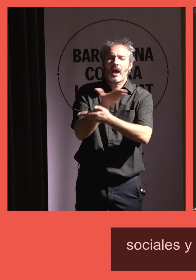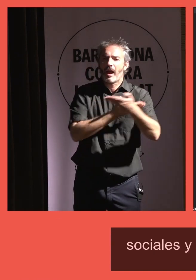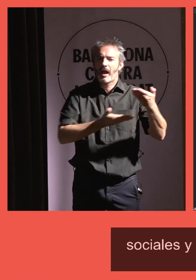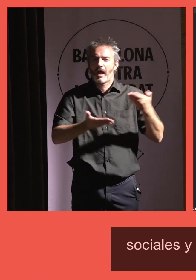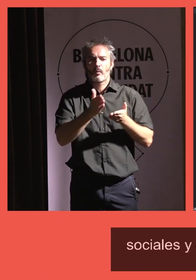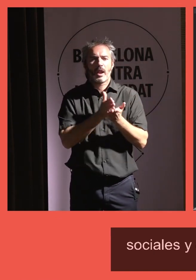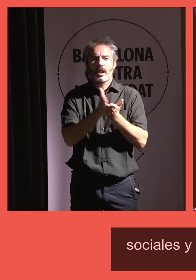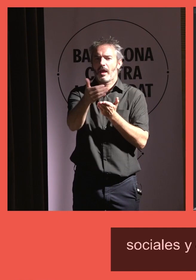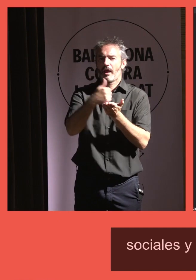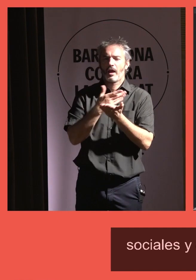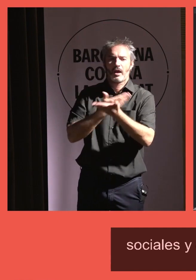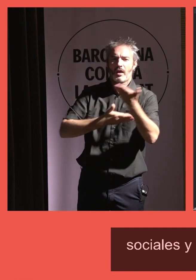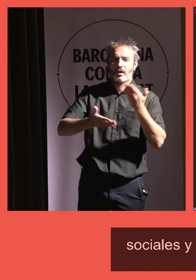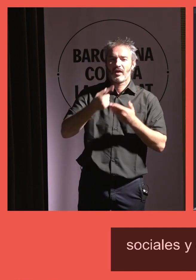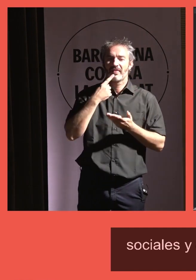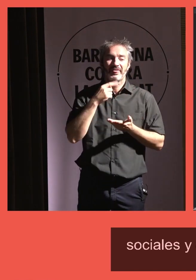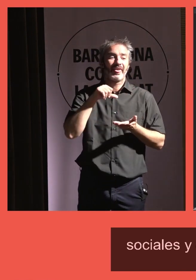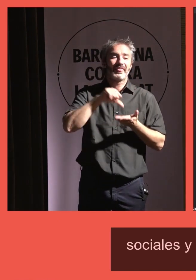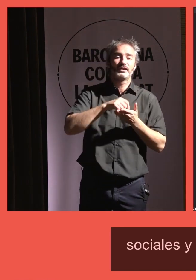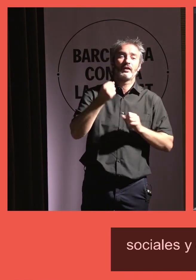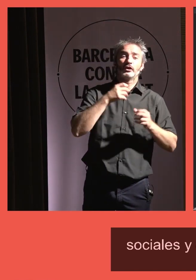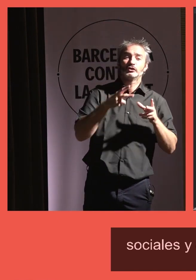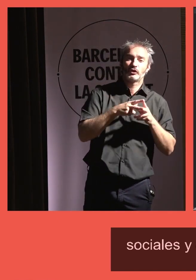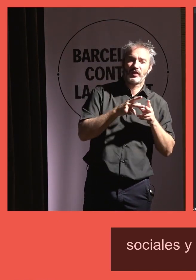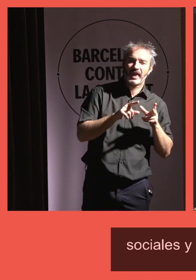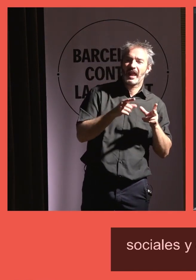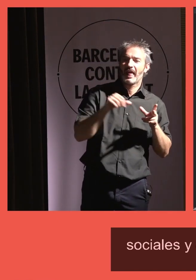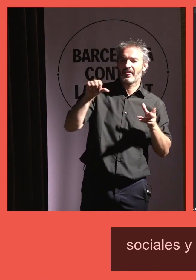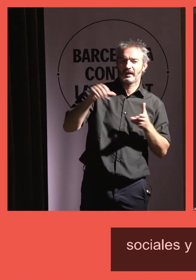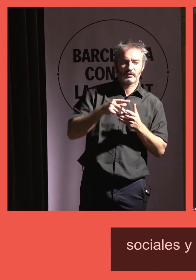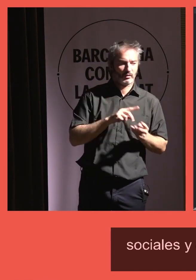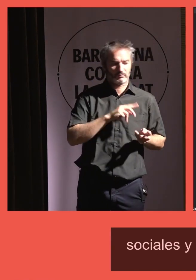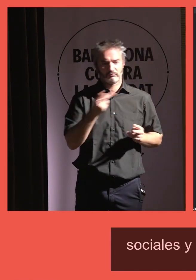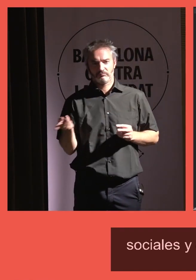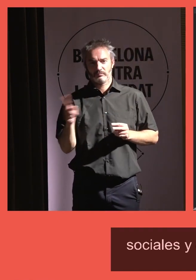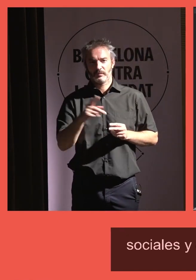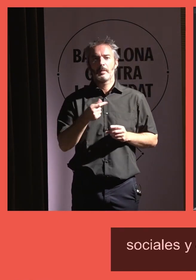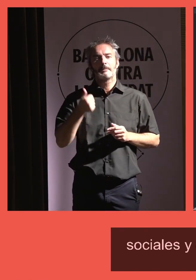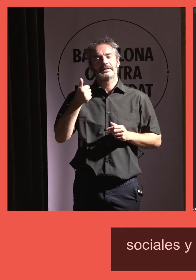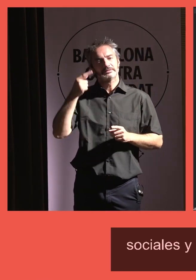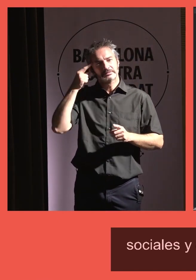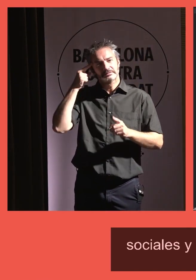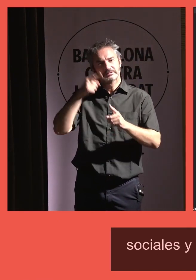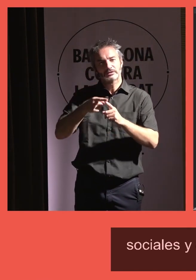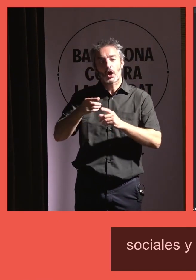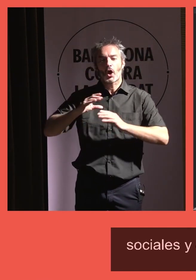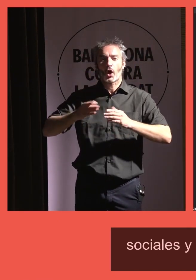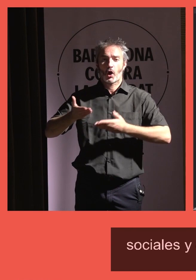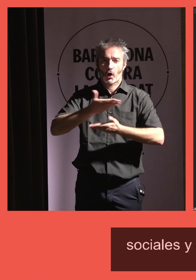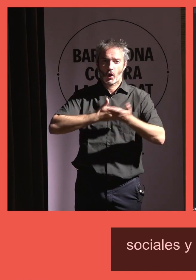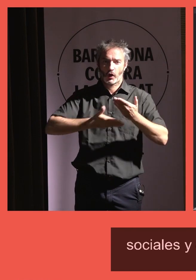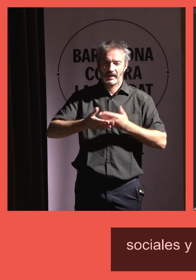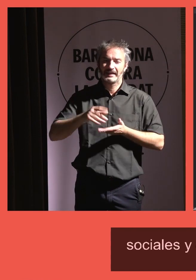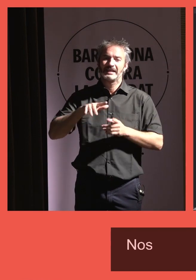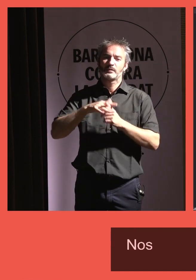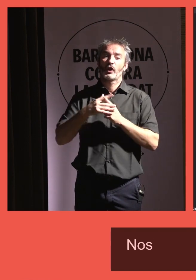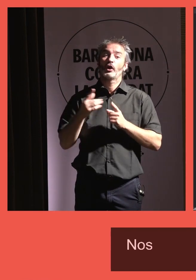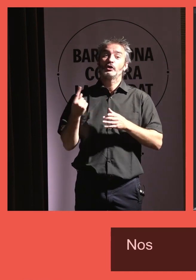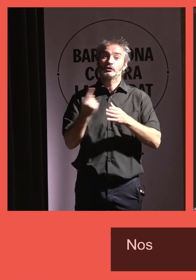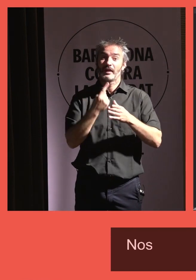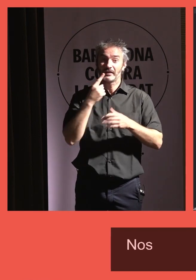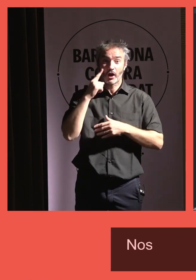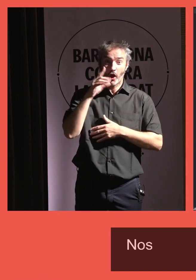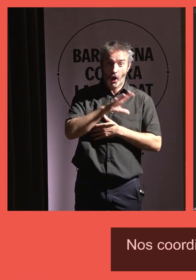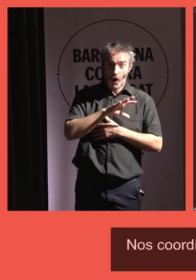bidireccional. Desde los centros de acción social, servicios públicos, defensa de lo público, lo que hacemos es coordinarnos y detectamos una situación de soledad